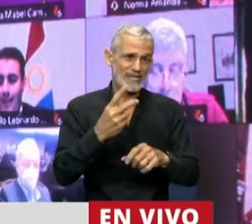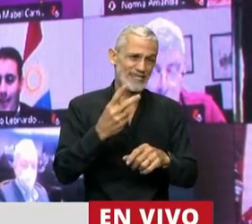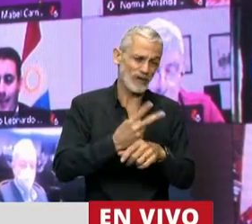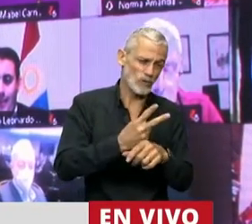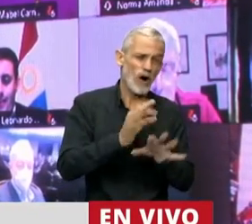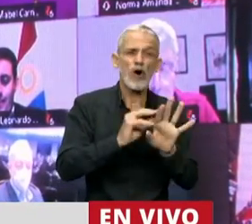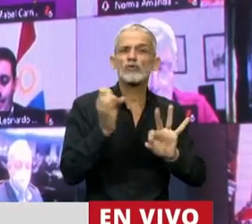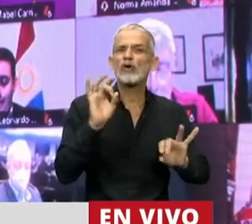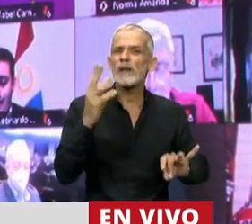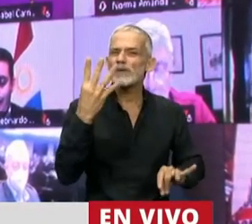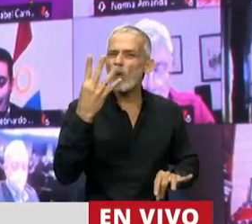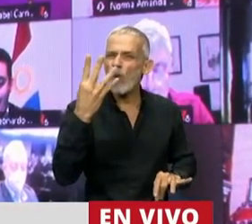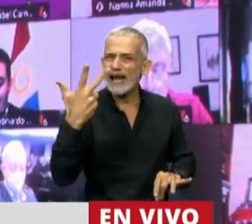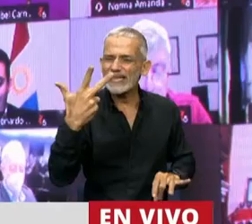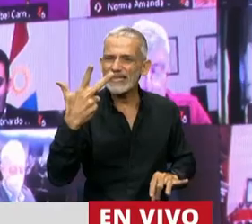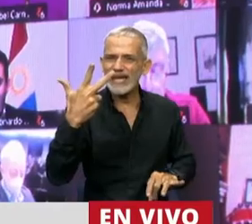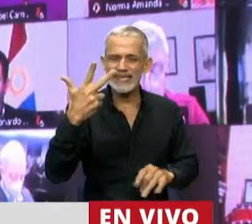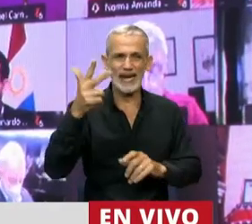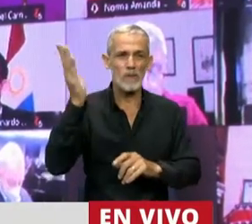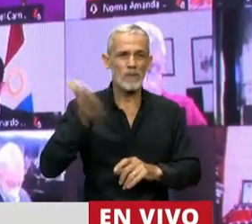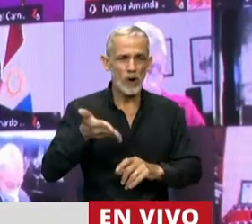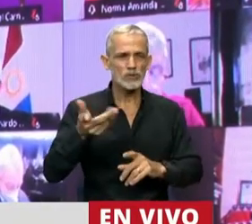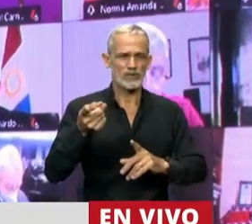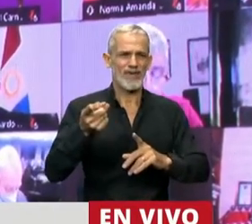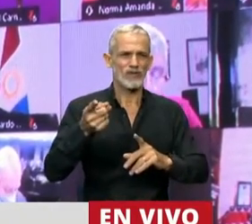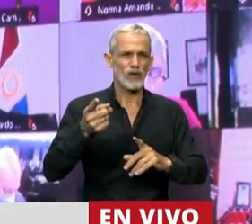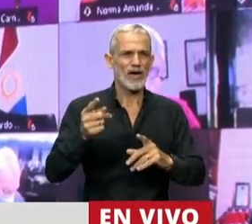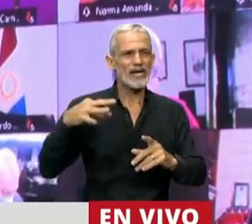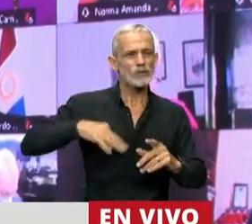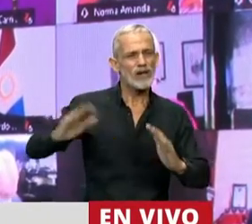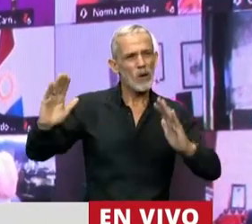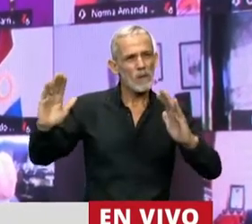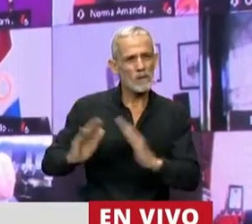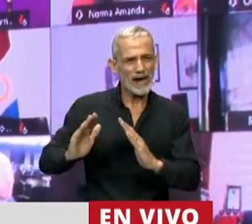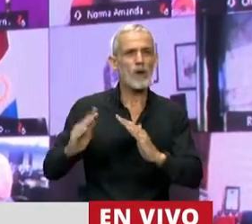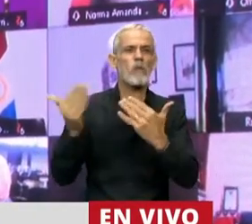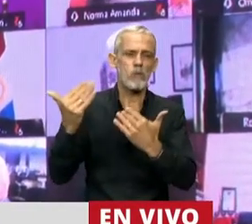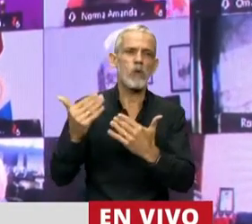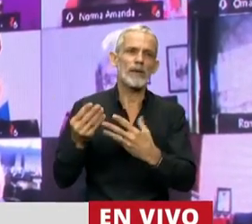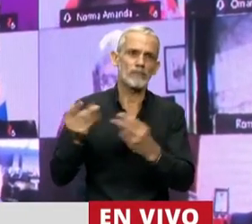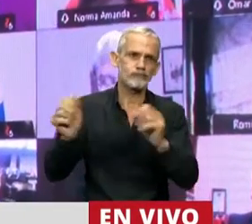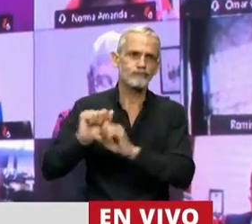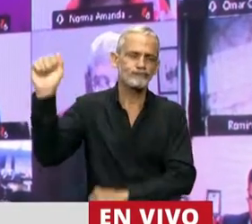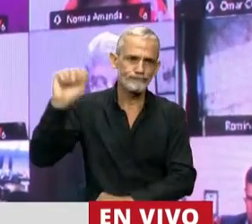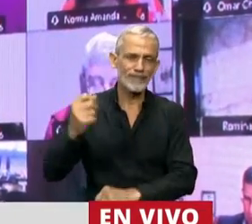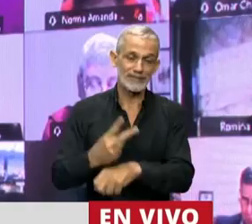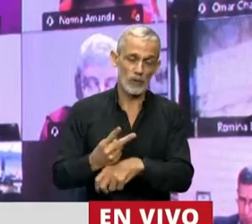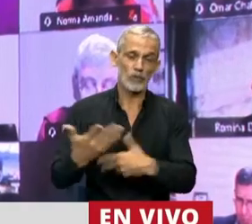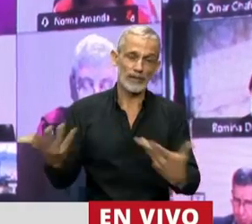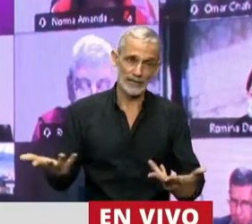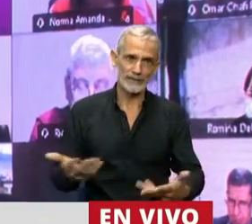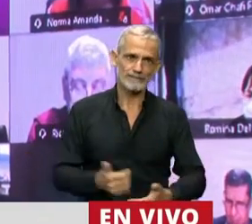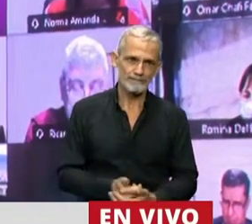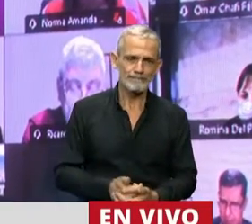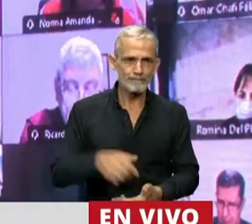43% de jóvenes de hogares de menores ingresos lo puede terminar. Y la otra foto